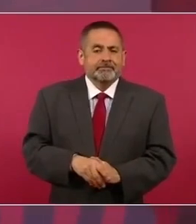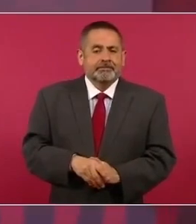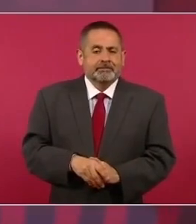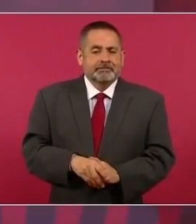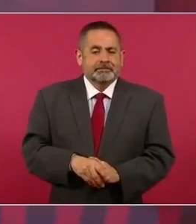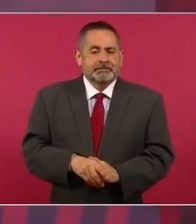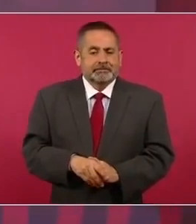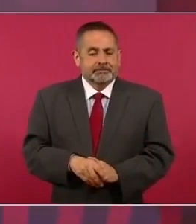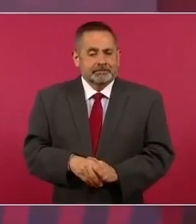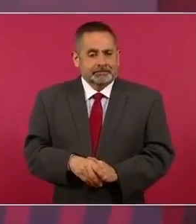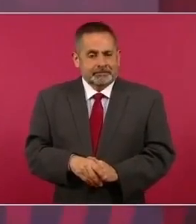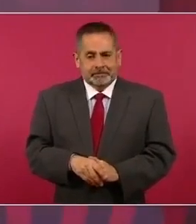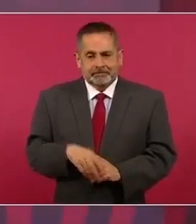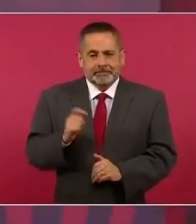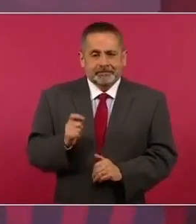incluso